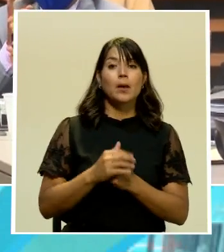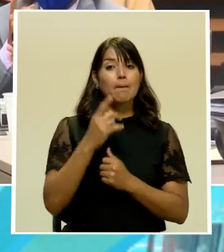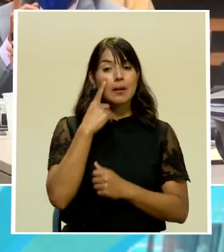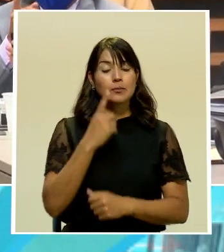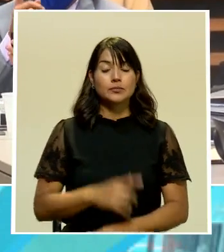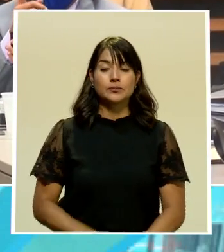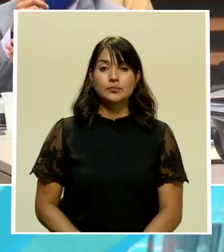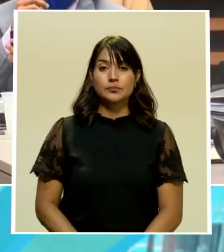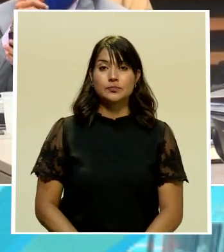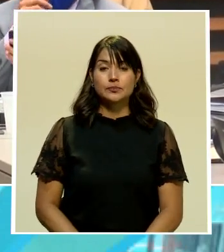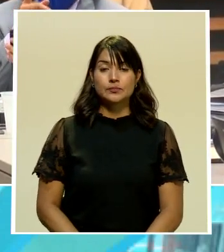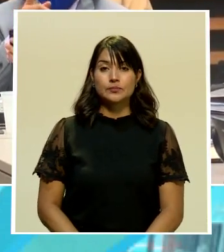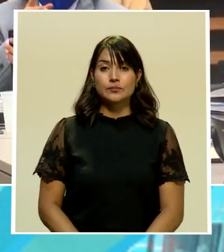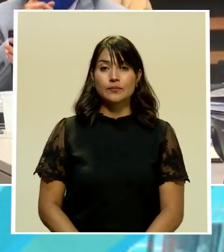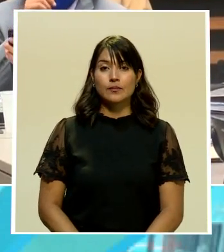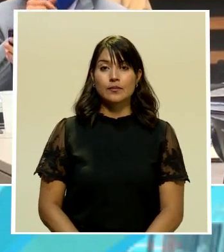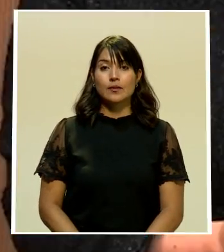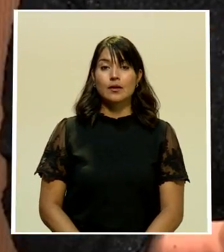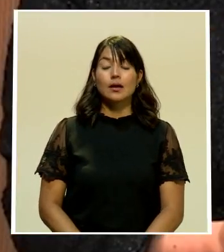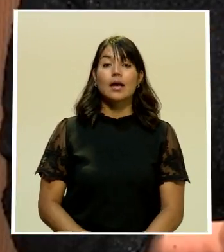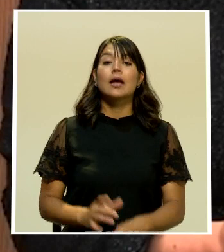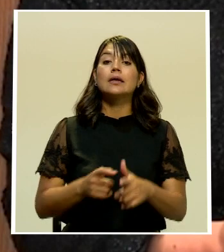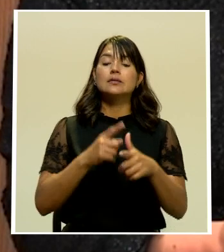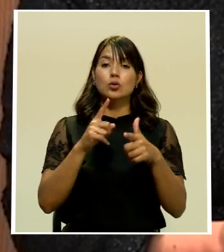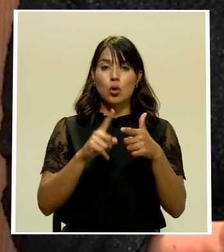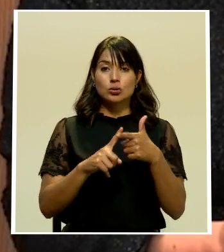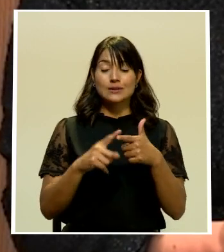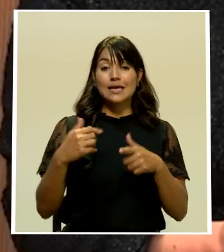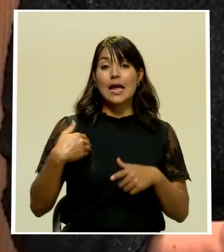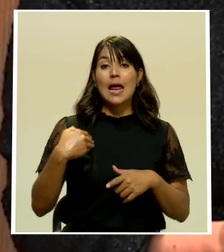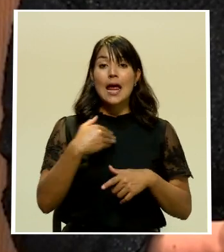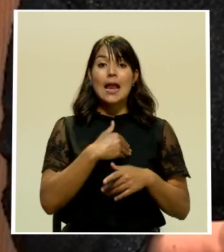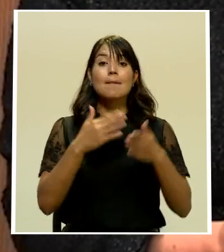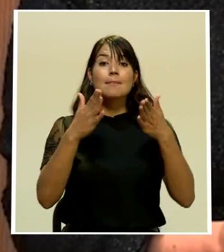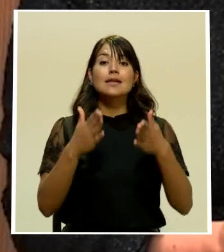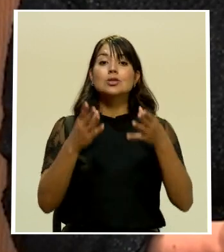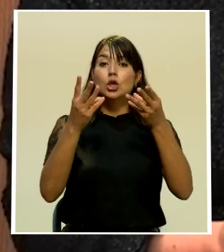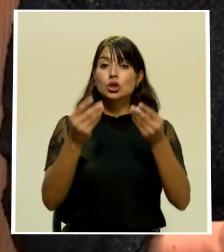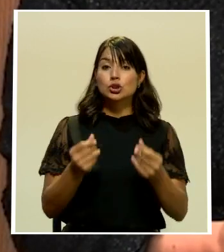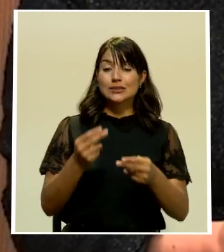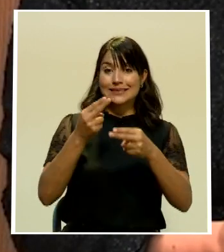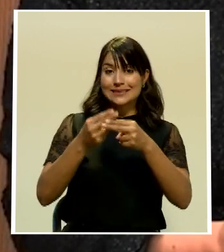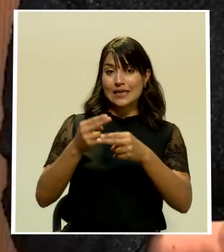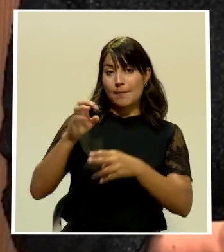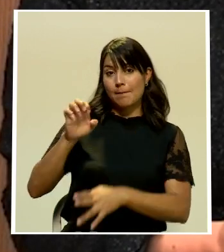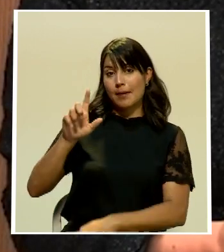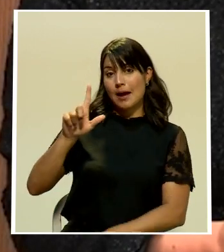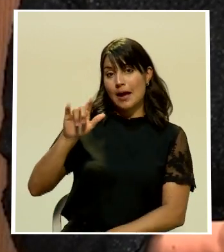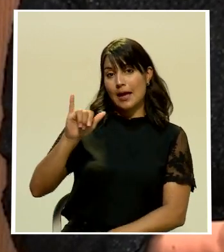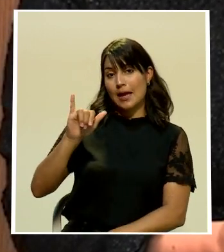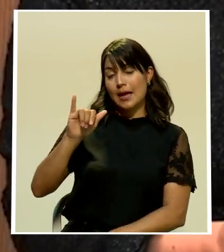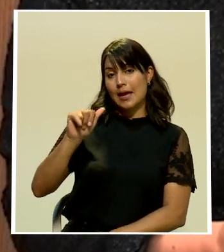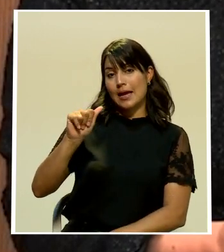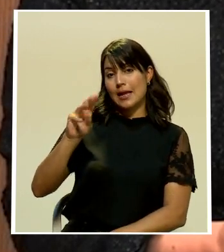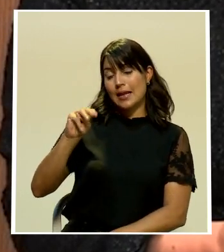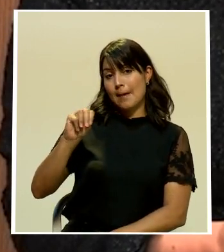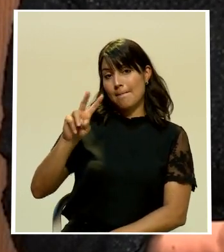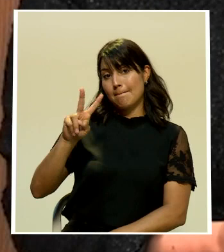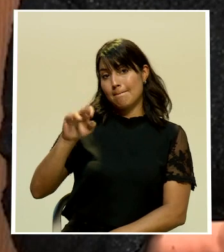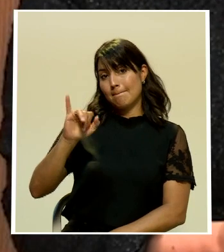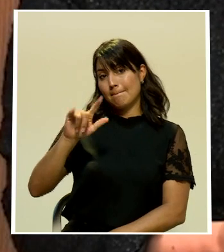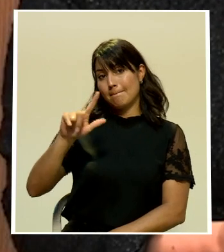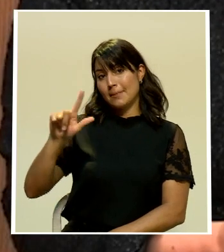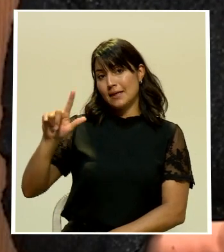Veamos. De manera tal que el Ministro de Hacienda, don Elian Villegas, nos ha confirmado que